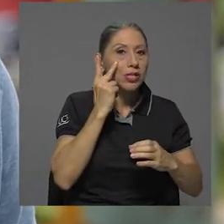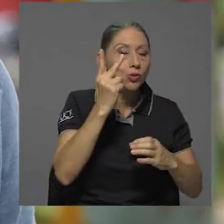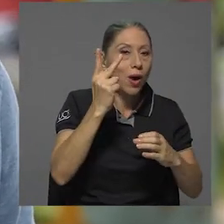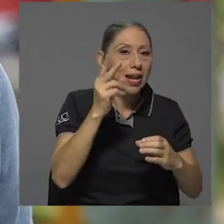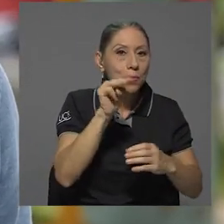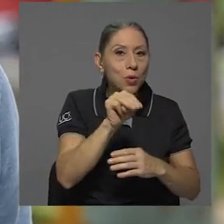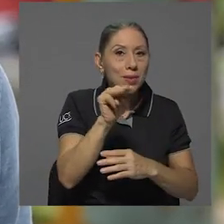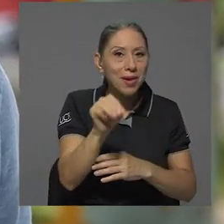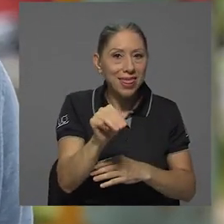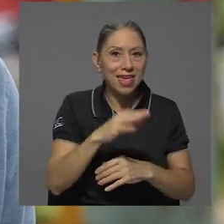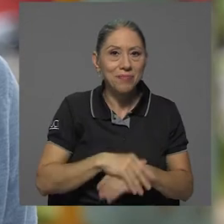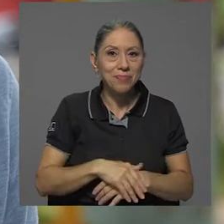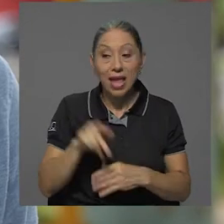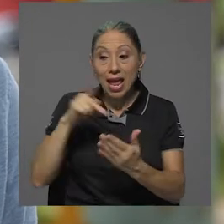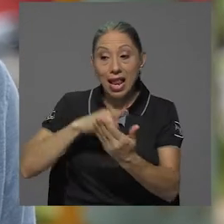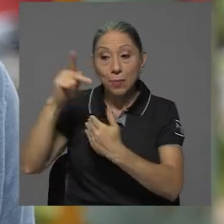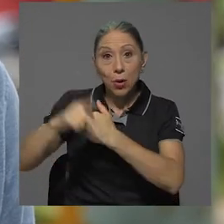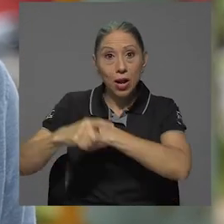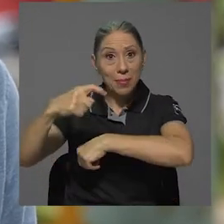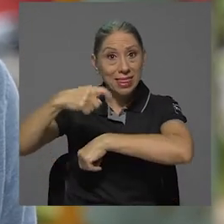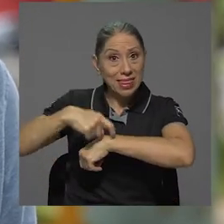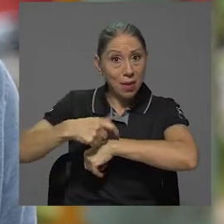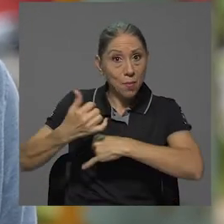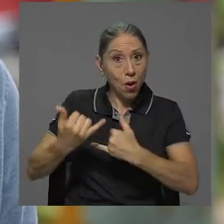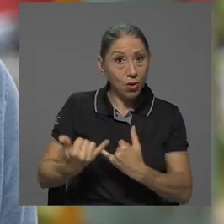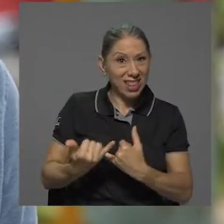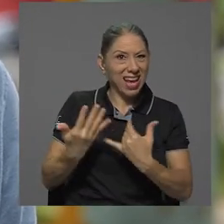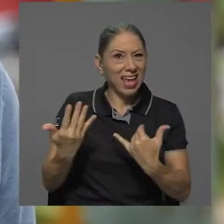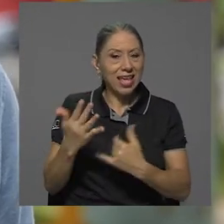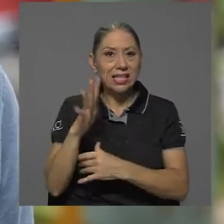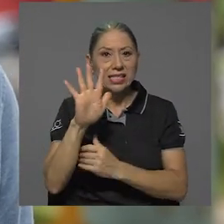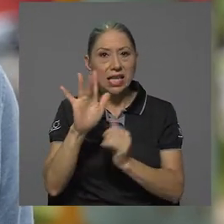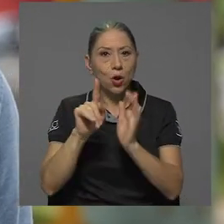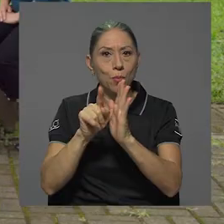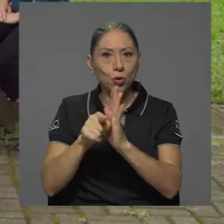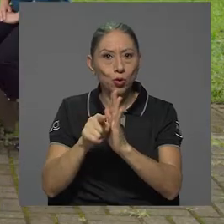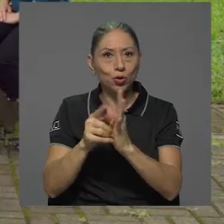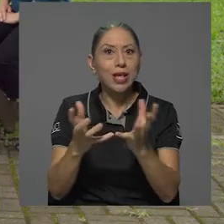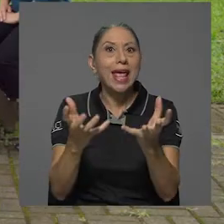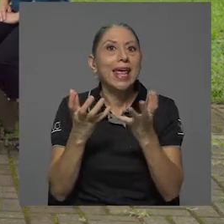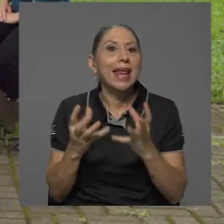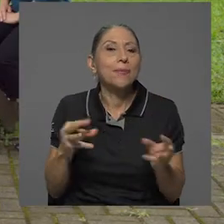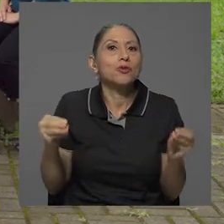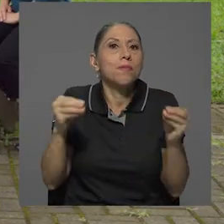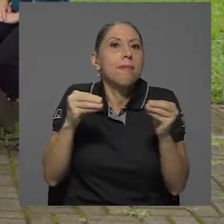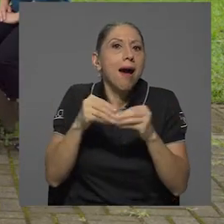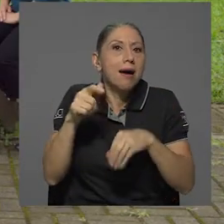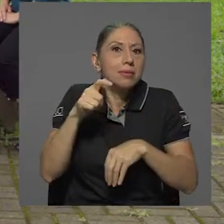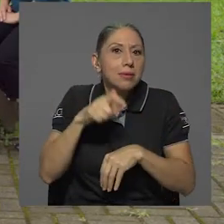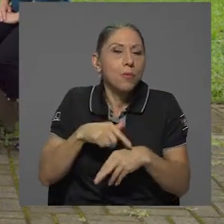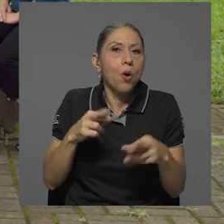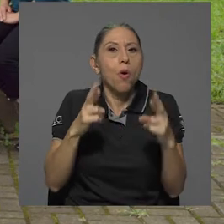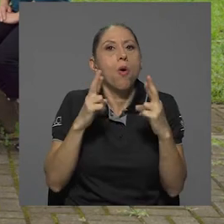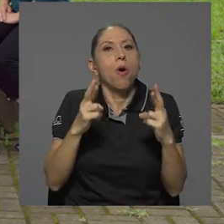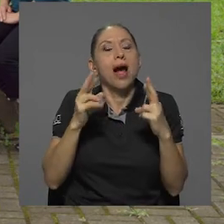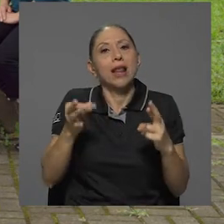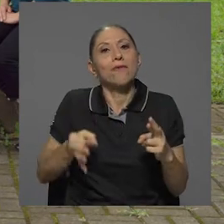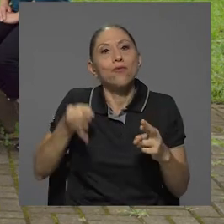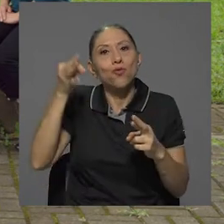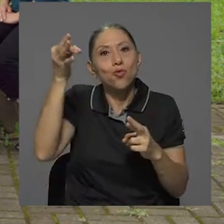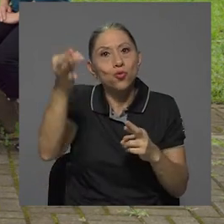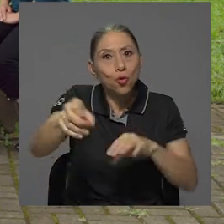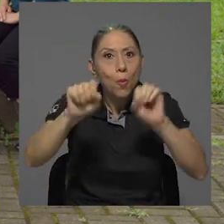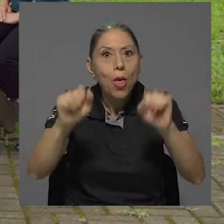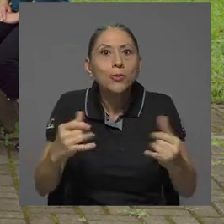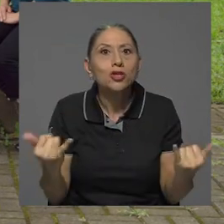El programa tiene una duración ahorita de cinco minutos. Queremos expandirlo más y ojalá en algún